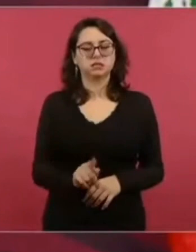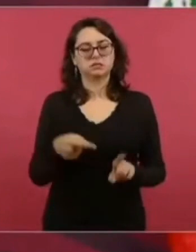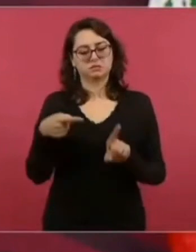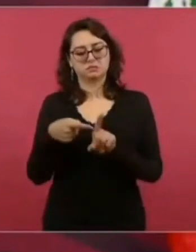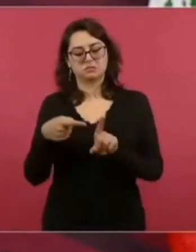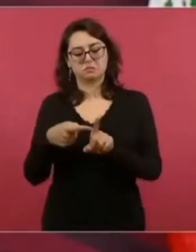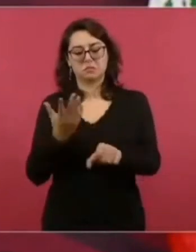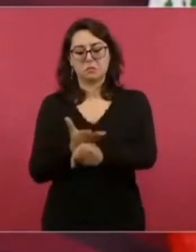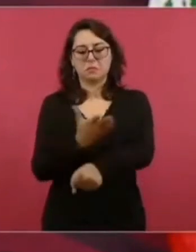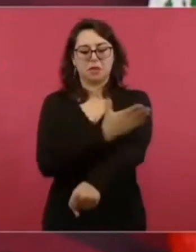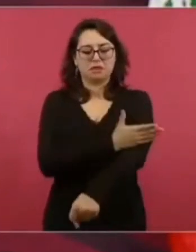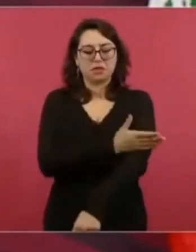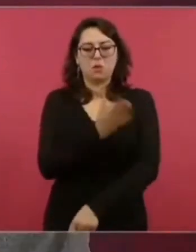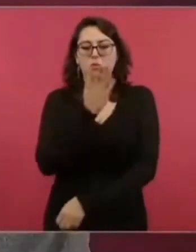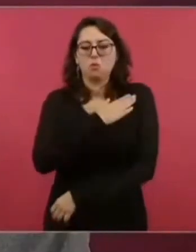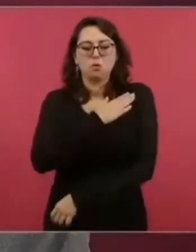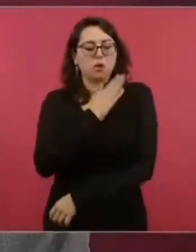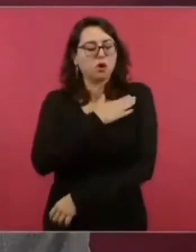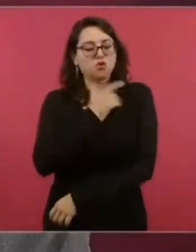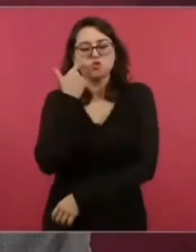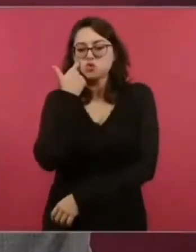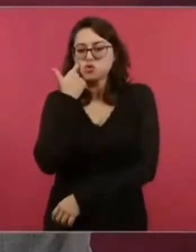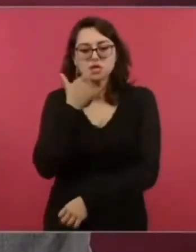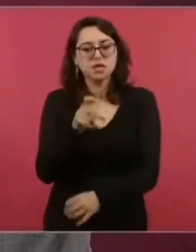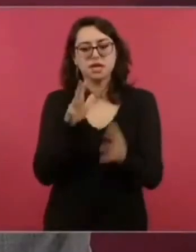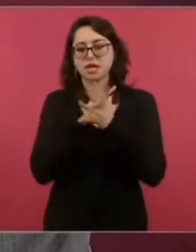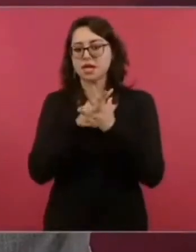víctima de una pandilla de rufianes.